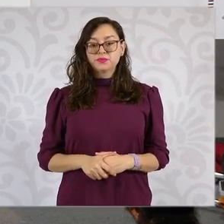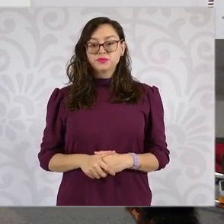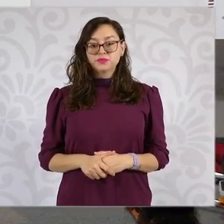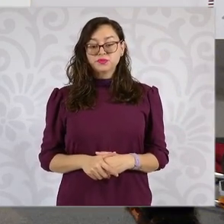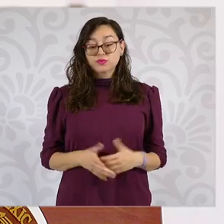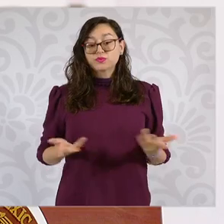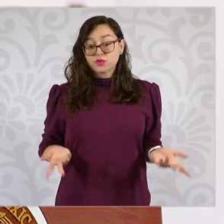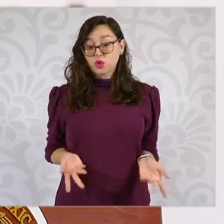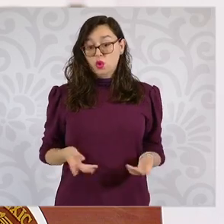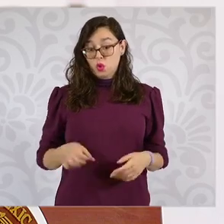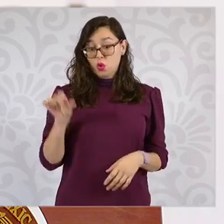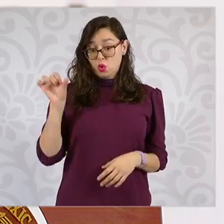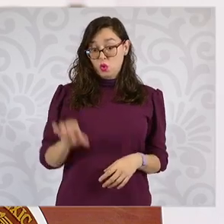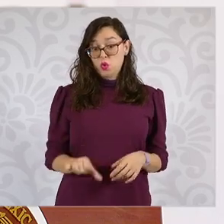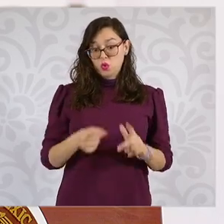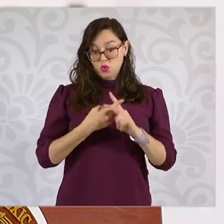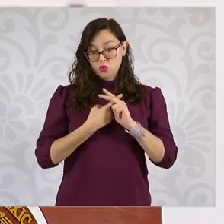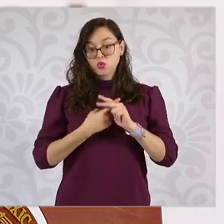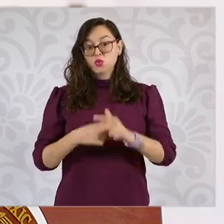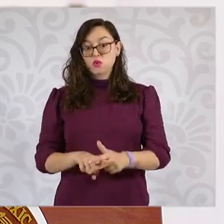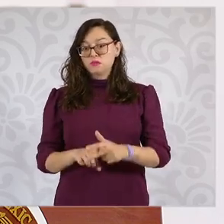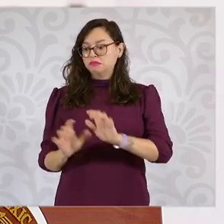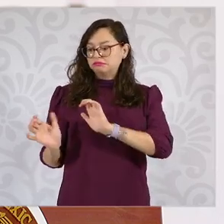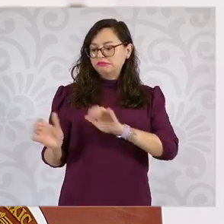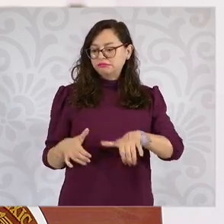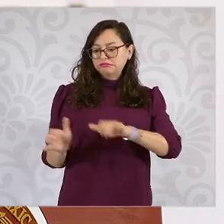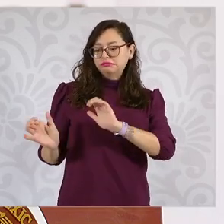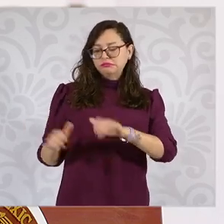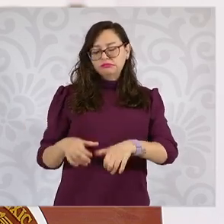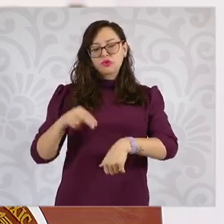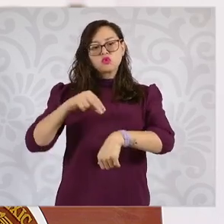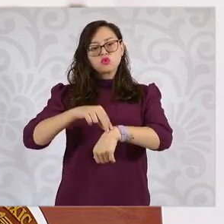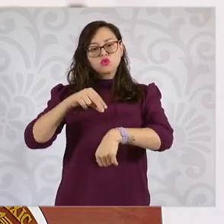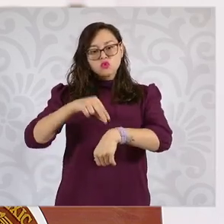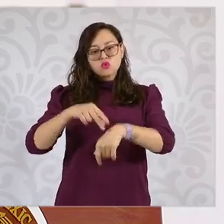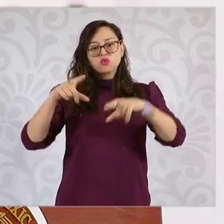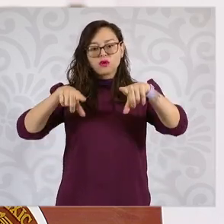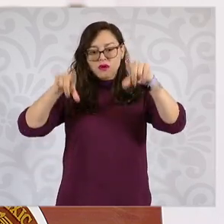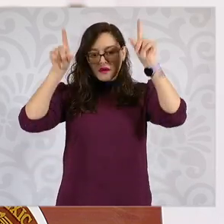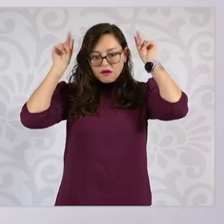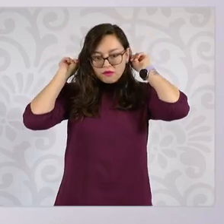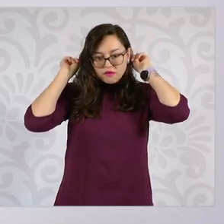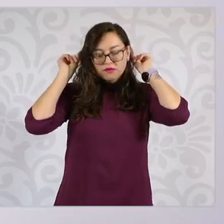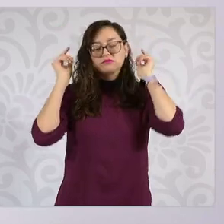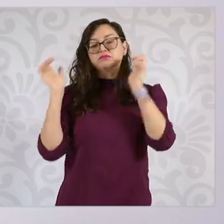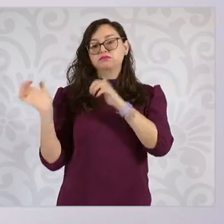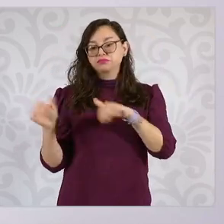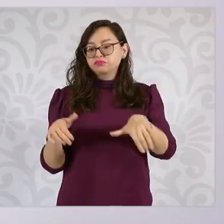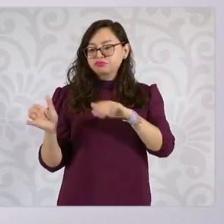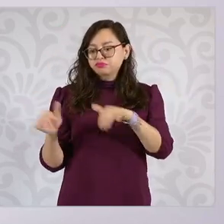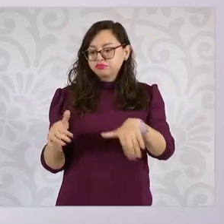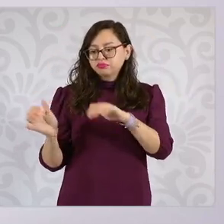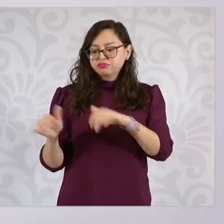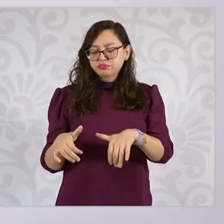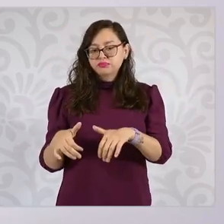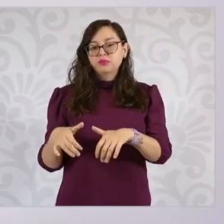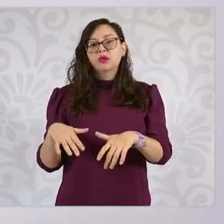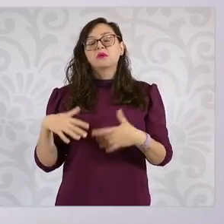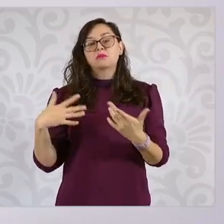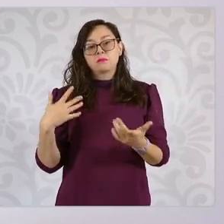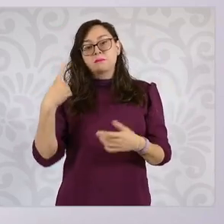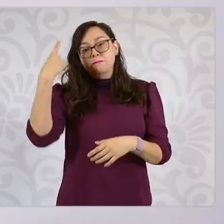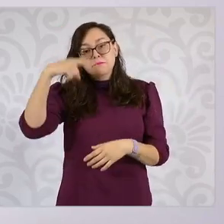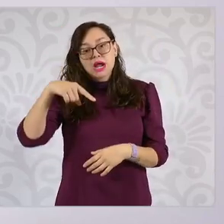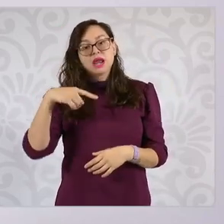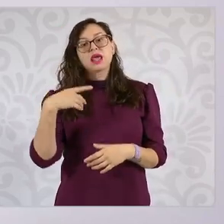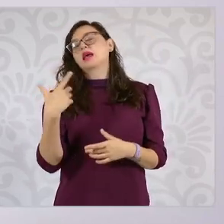comienza la contratación del personal médico, de enfermeras, para realizar estas visitas el año entrante,